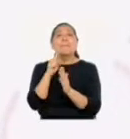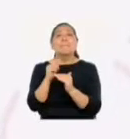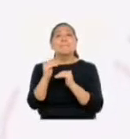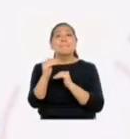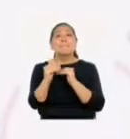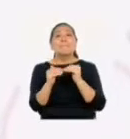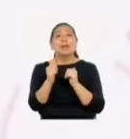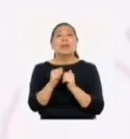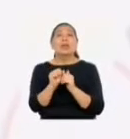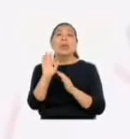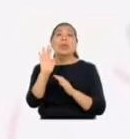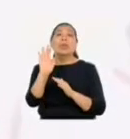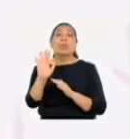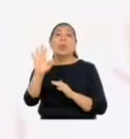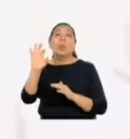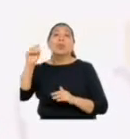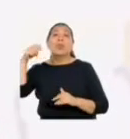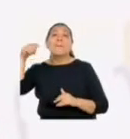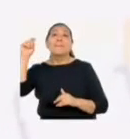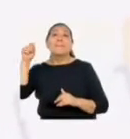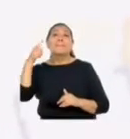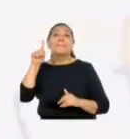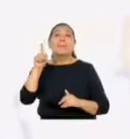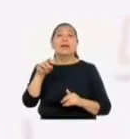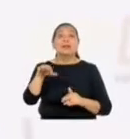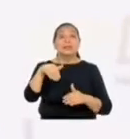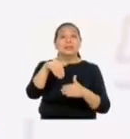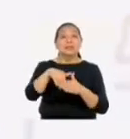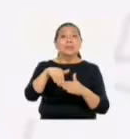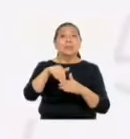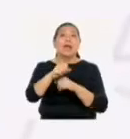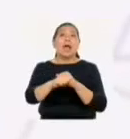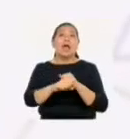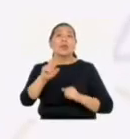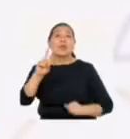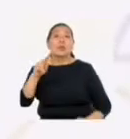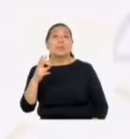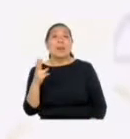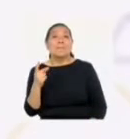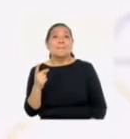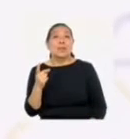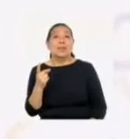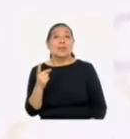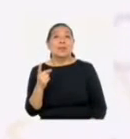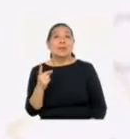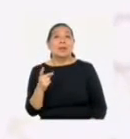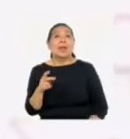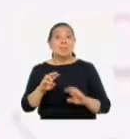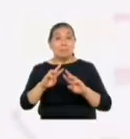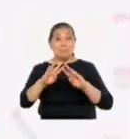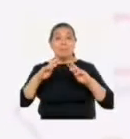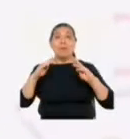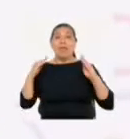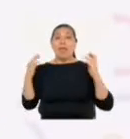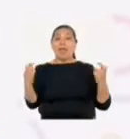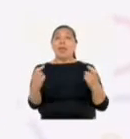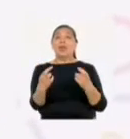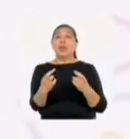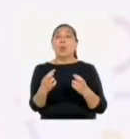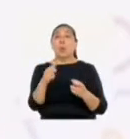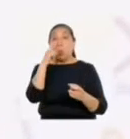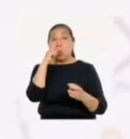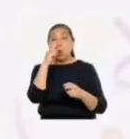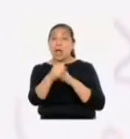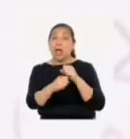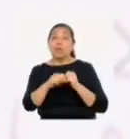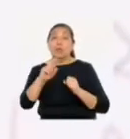y alternancia del 50% para las elecciones de 2021. El Pleno del Congreso aprobó